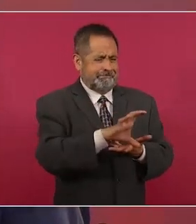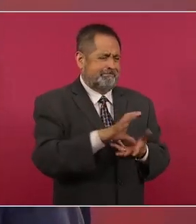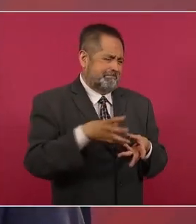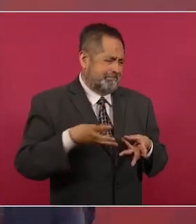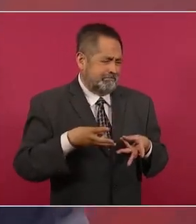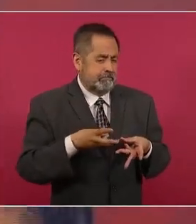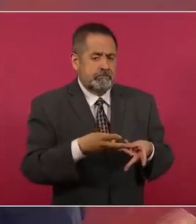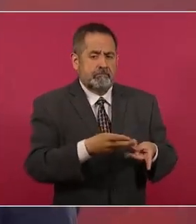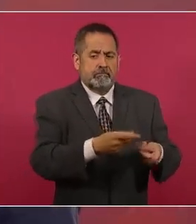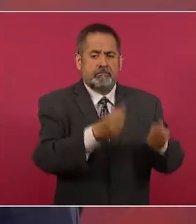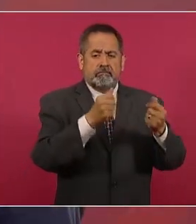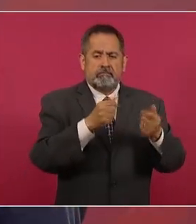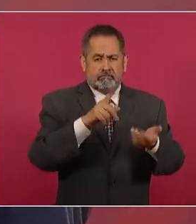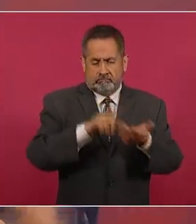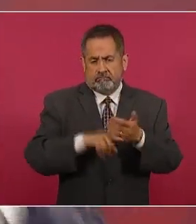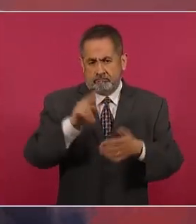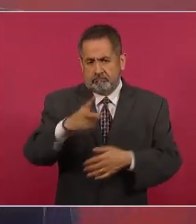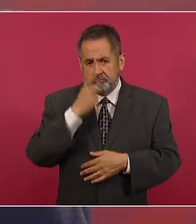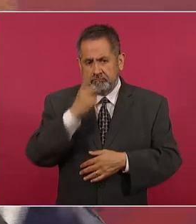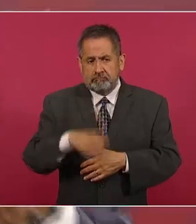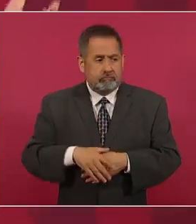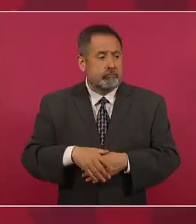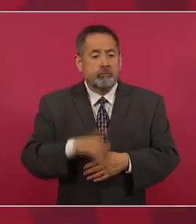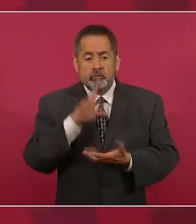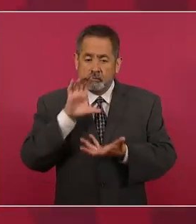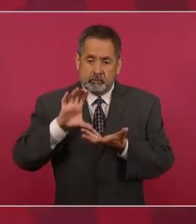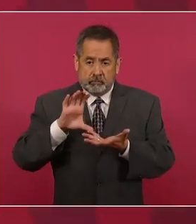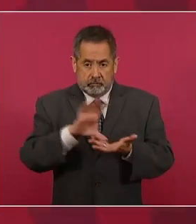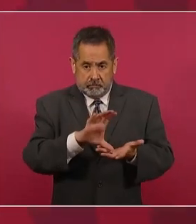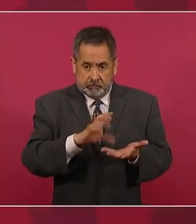para decirlo coloquialmente, enmaiciar